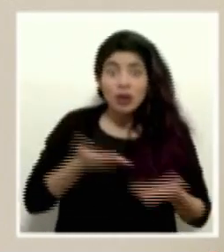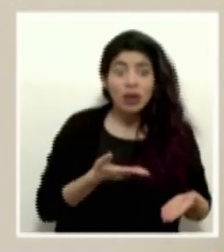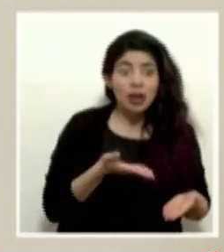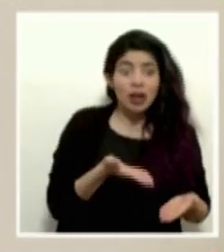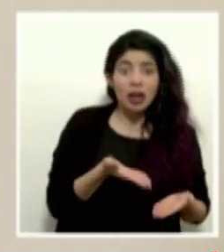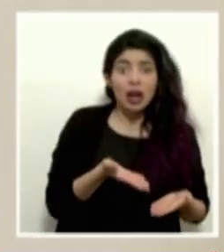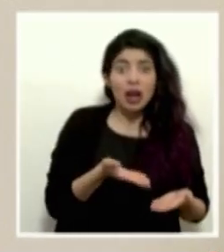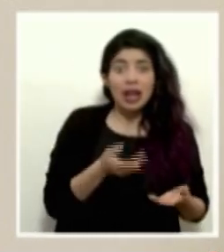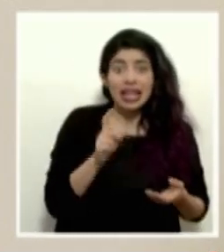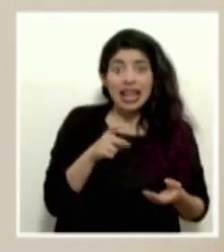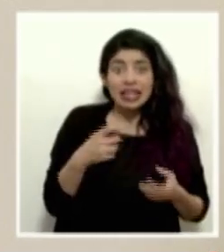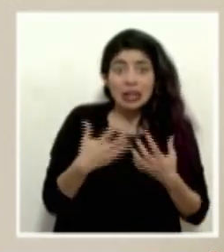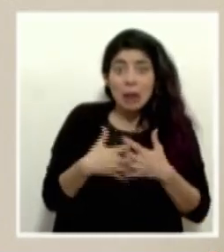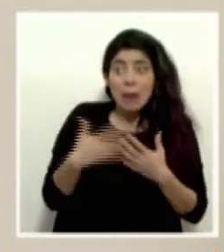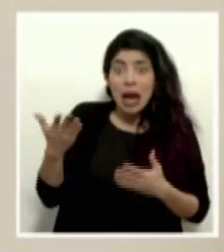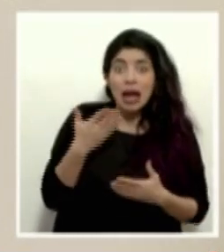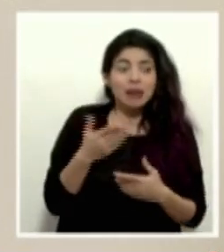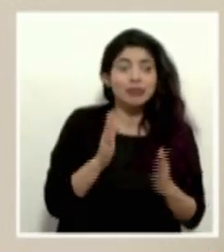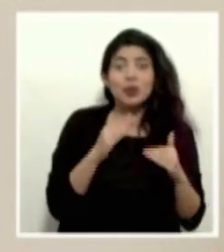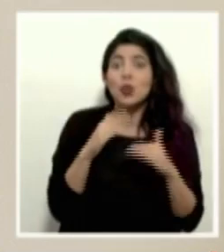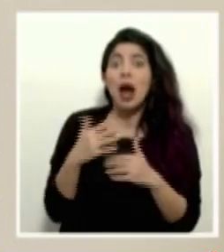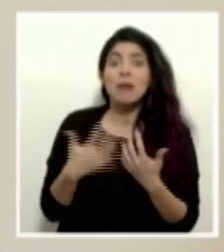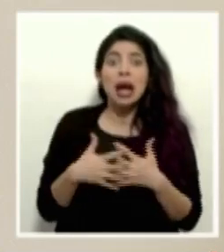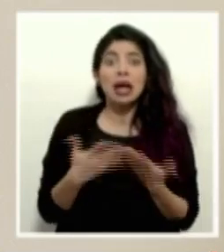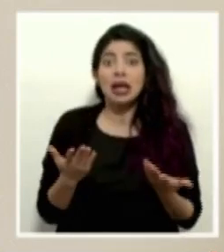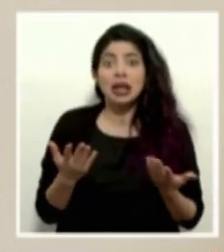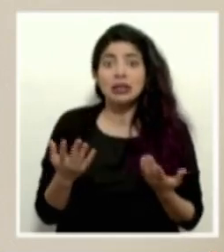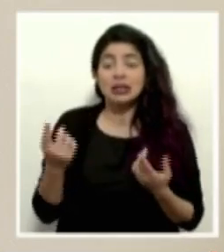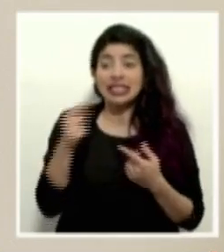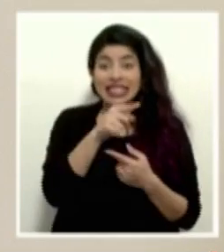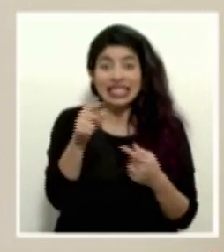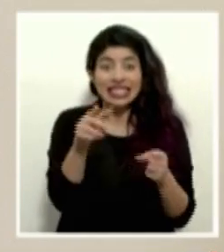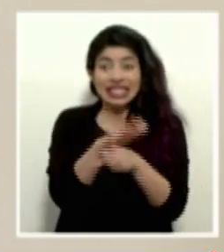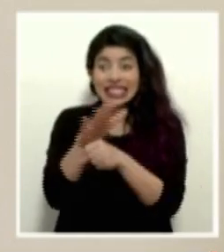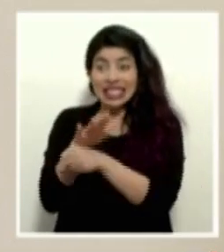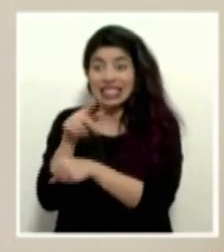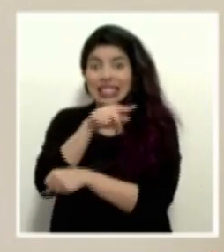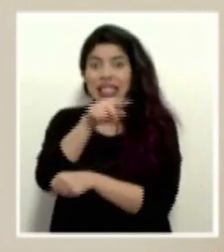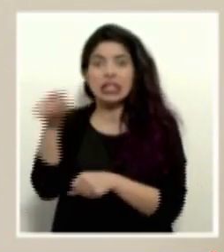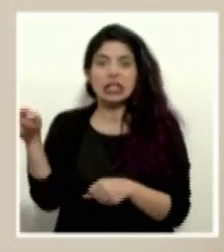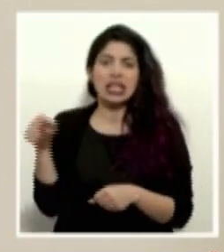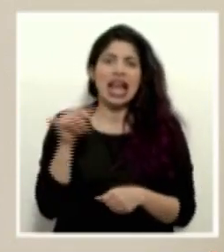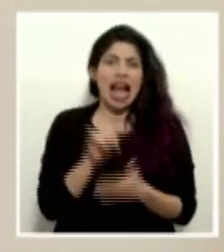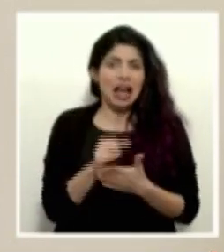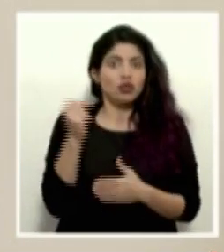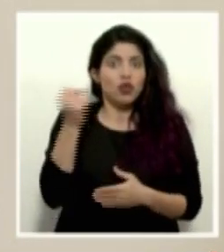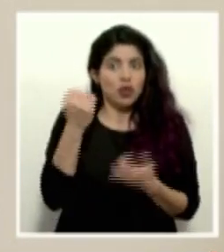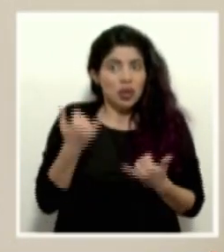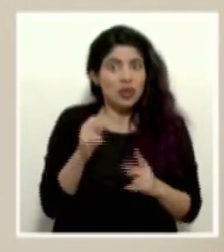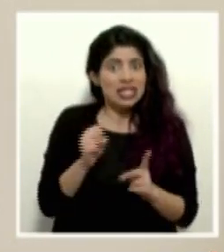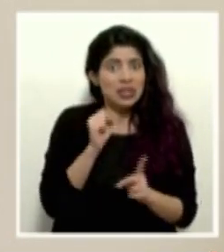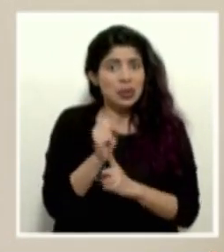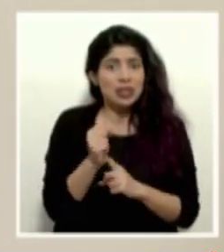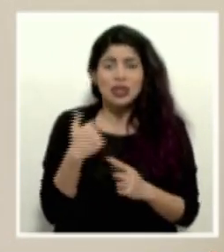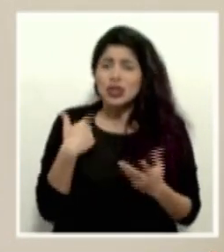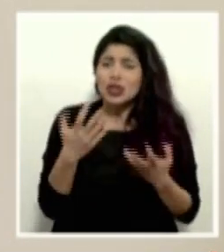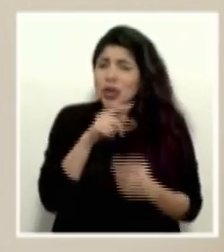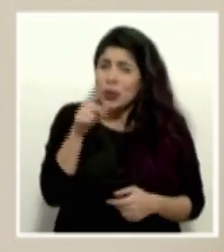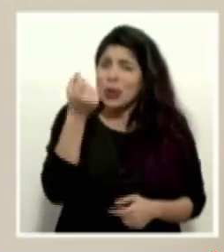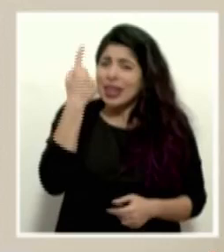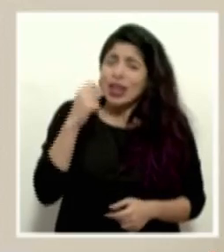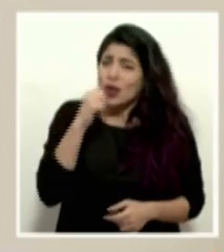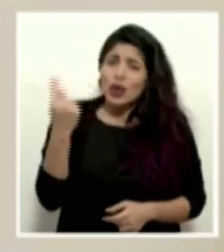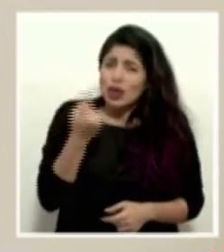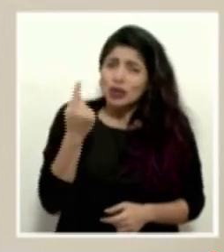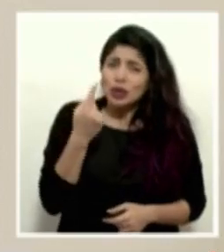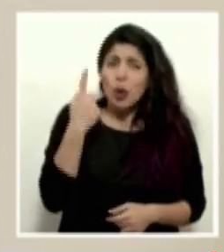ponerlo ahí con un respirador artificial, no hay respirador disponible. Esa es la magnitud de la crisis que estamos viviendo. Yo creo que entiendan que no es